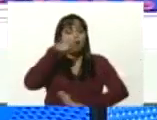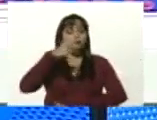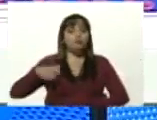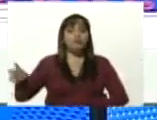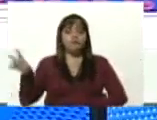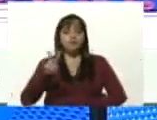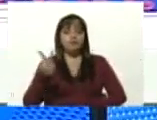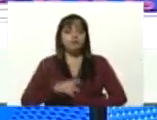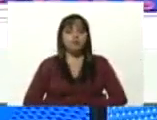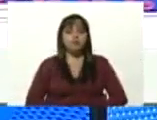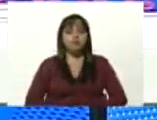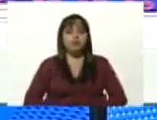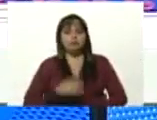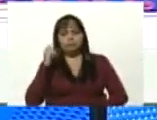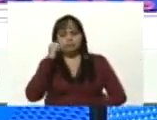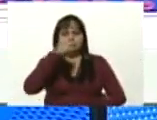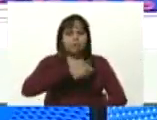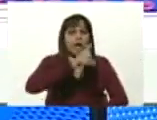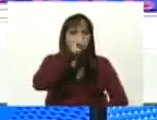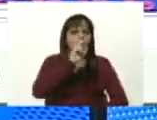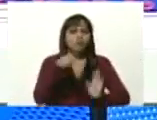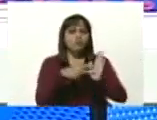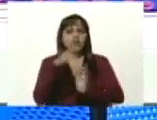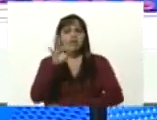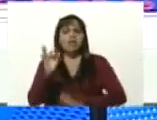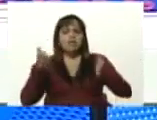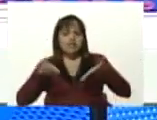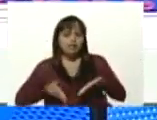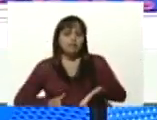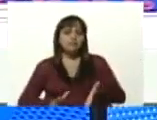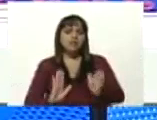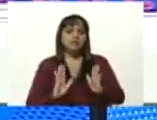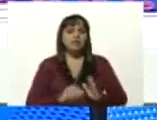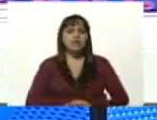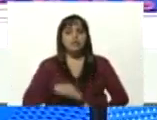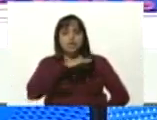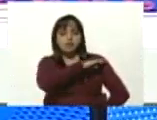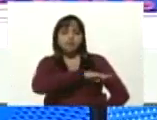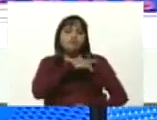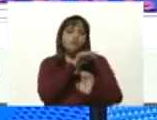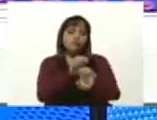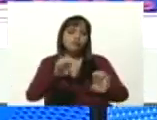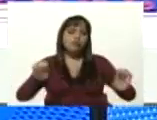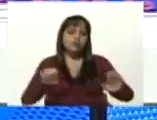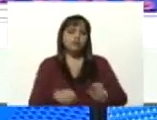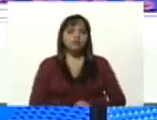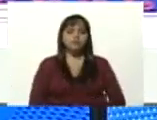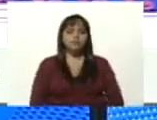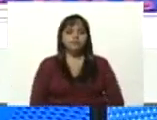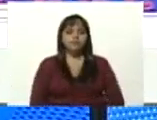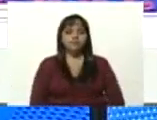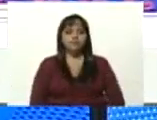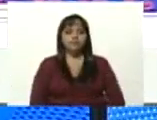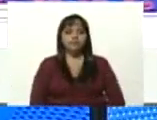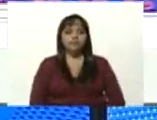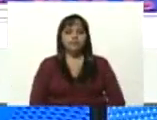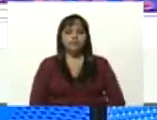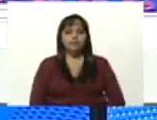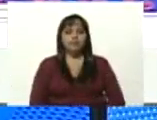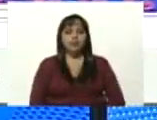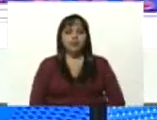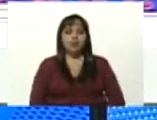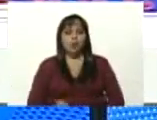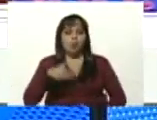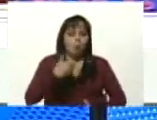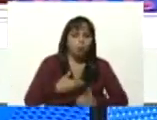de Venezuela. Así fue el año 2003, el año de nacimiento de las misiones educativas. Una detrás de la otra.